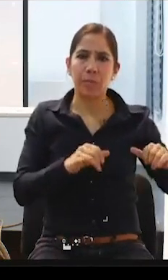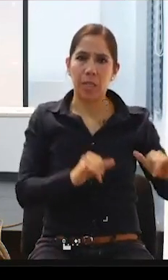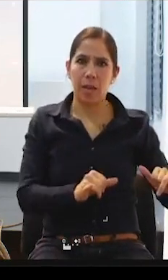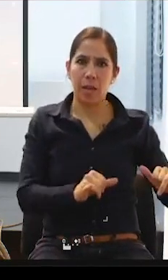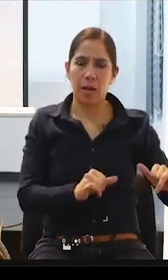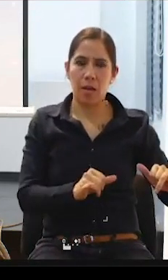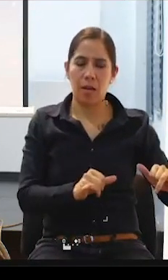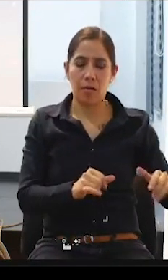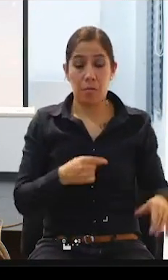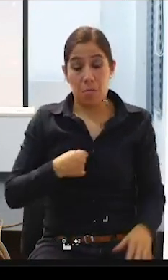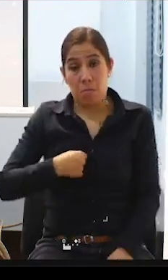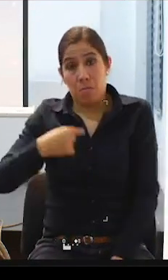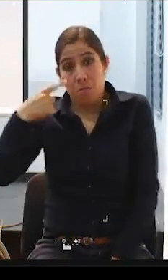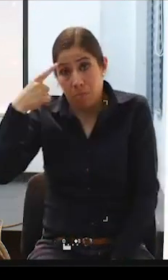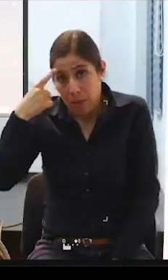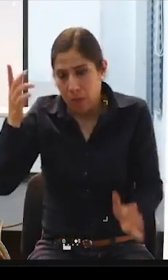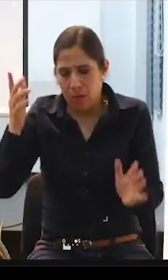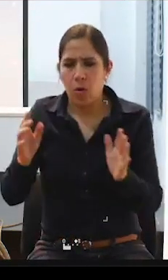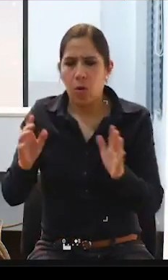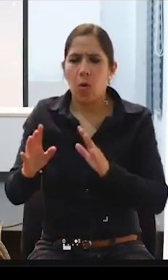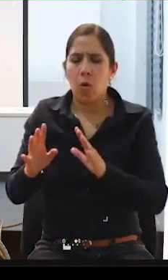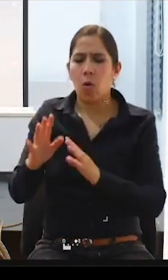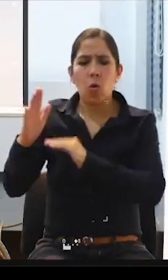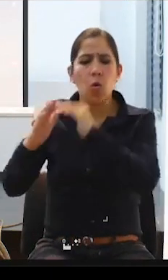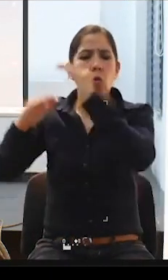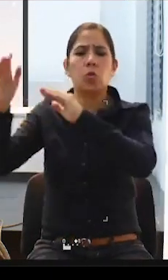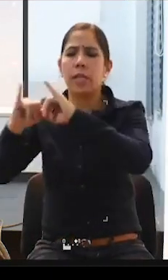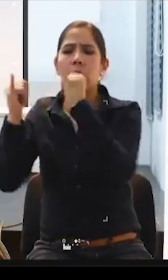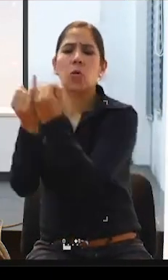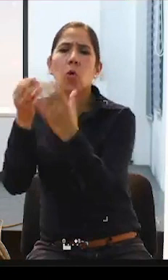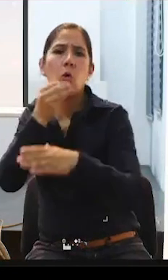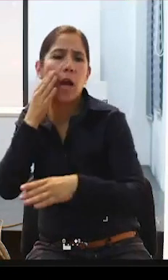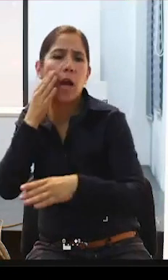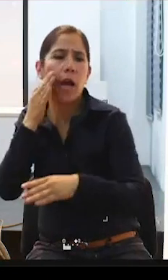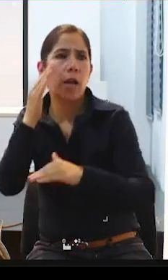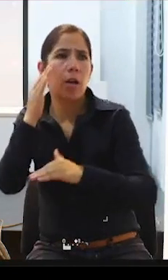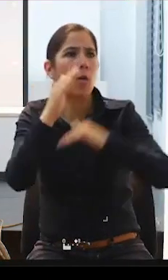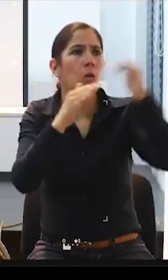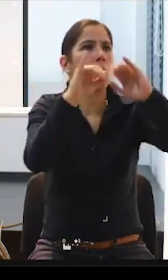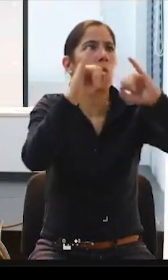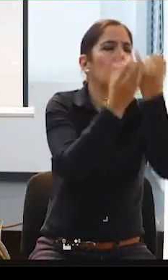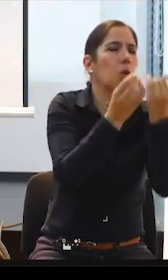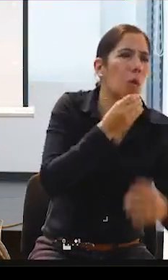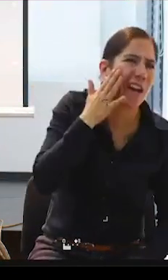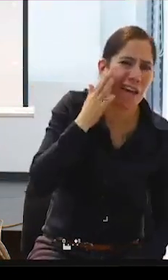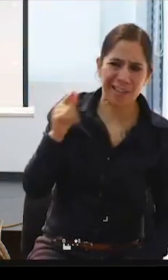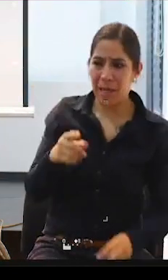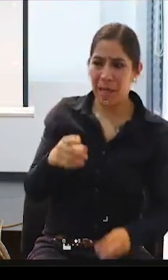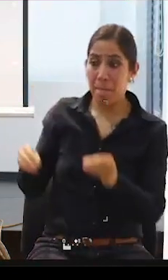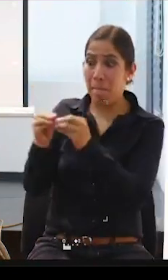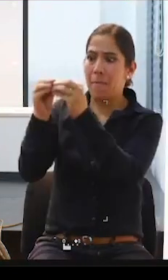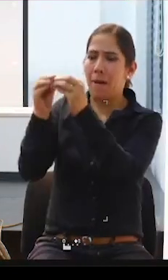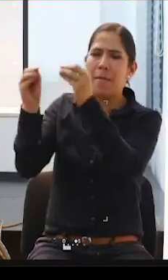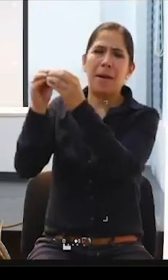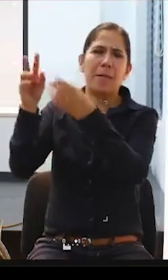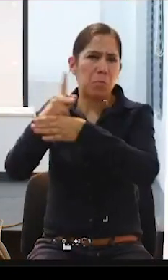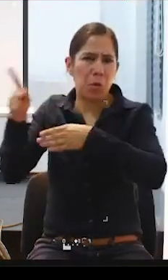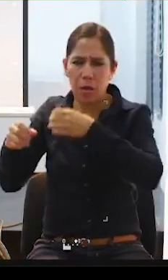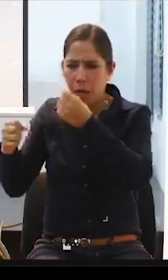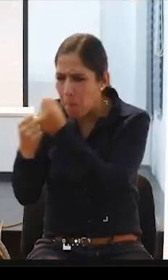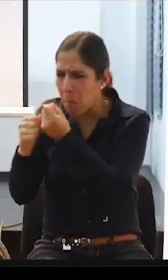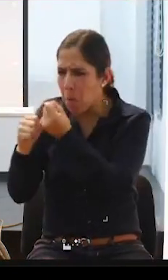más lugares que tengan que tener personas para que atiendan entre comillas a las personas que